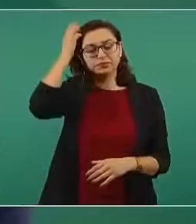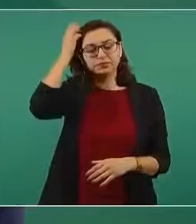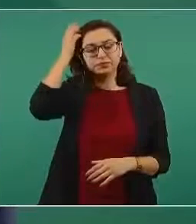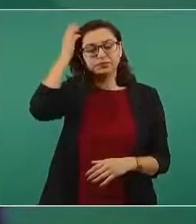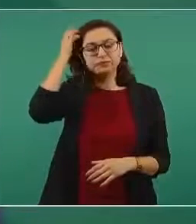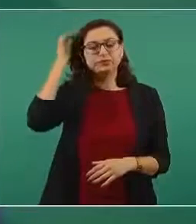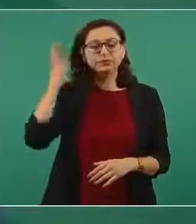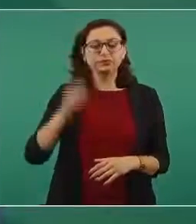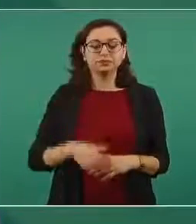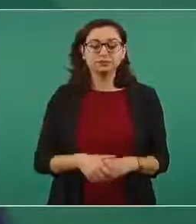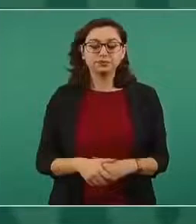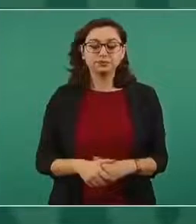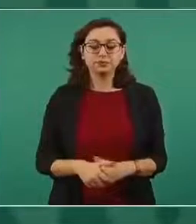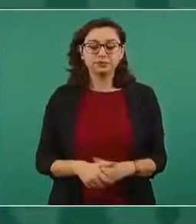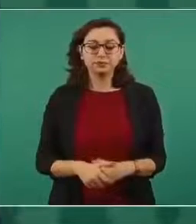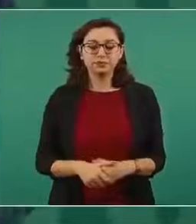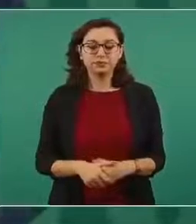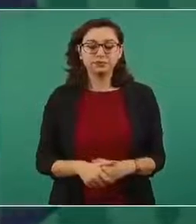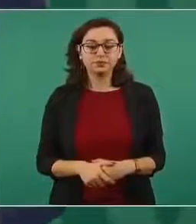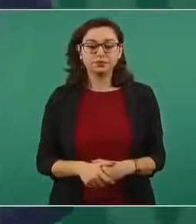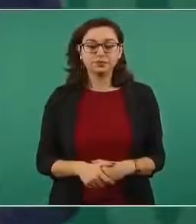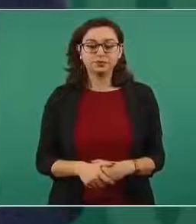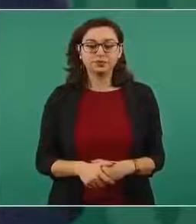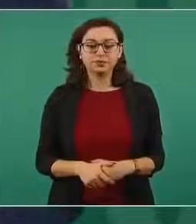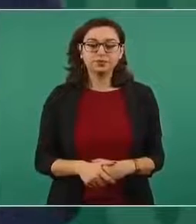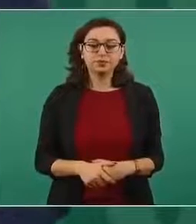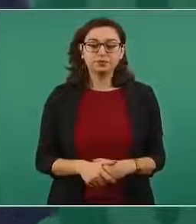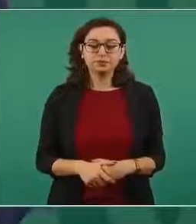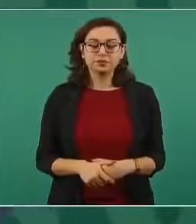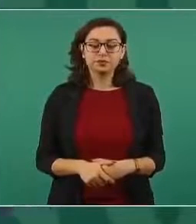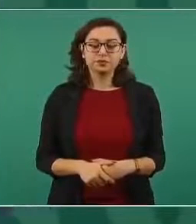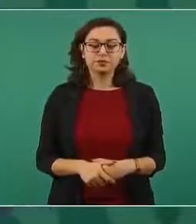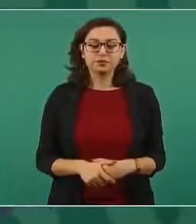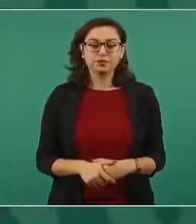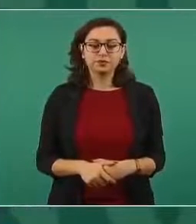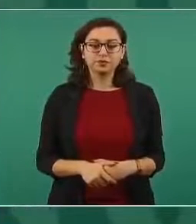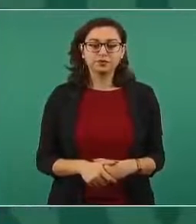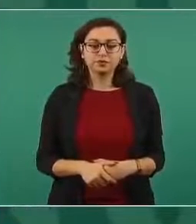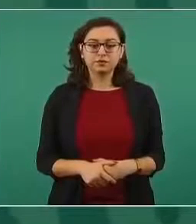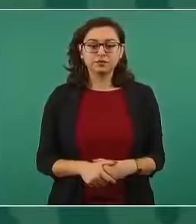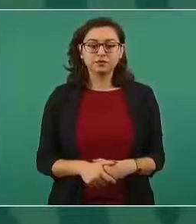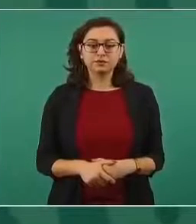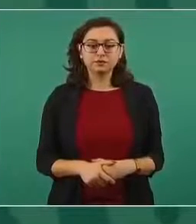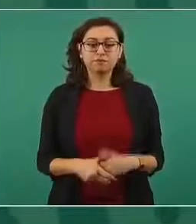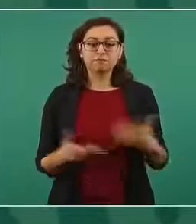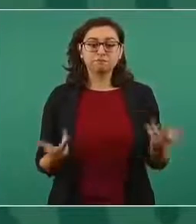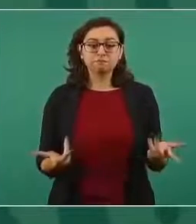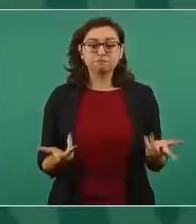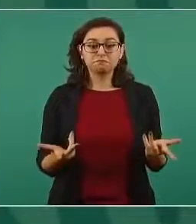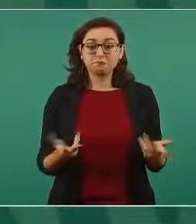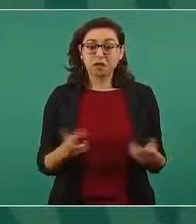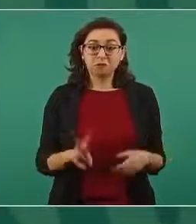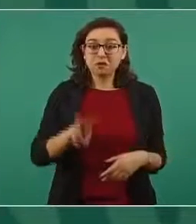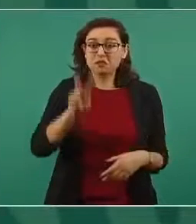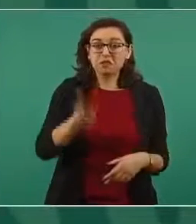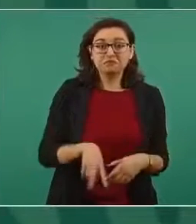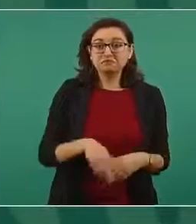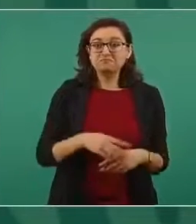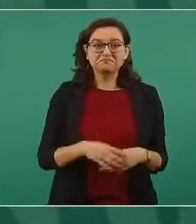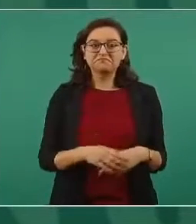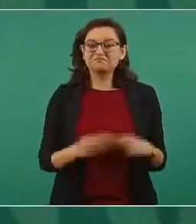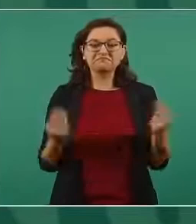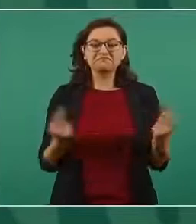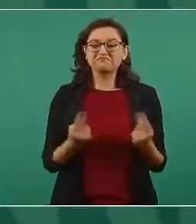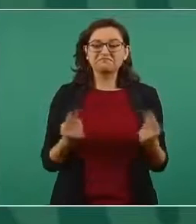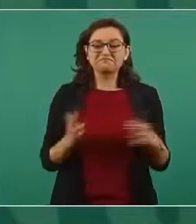afortunadamente se cuenta con un pueblo muy